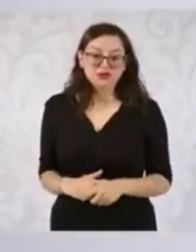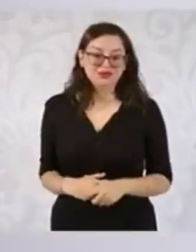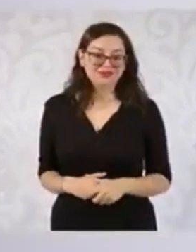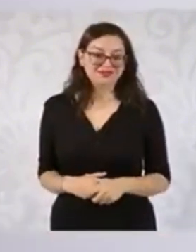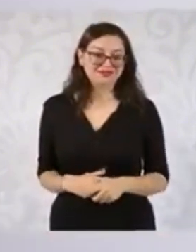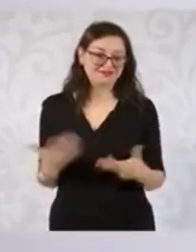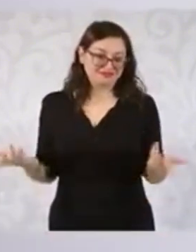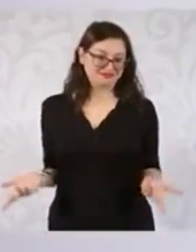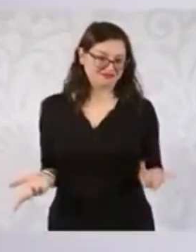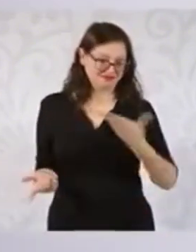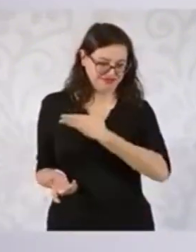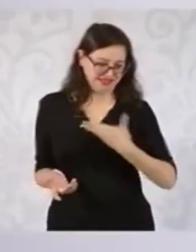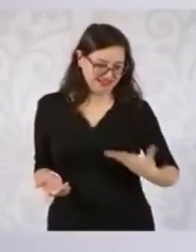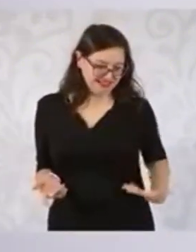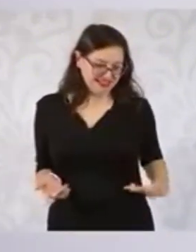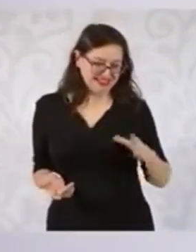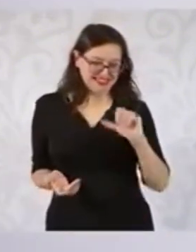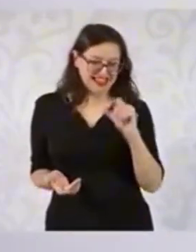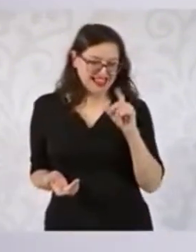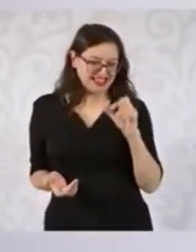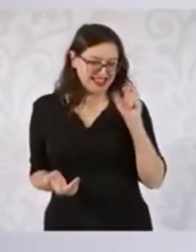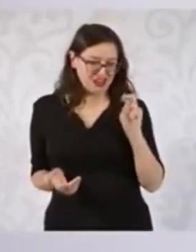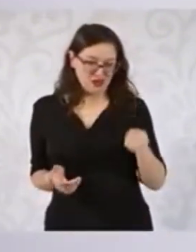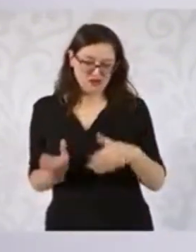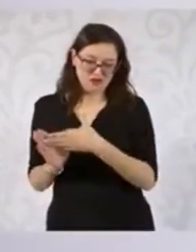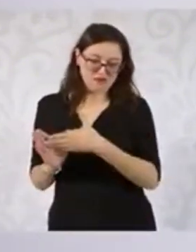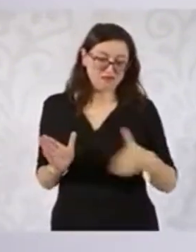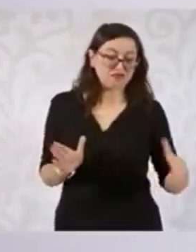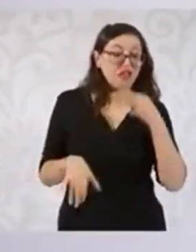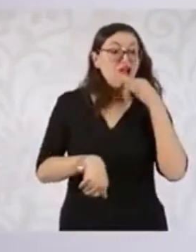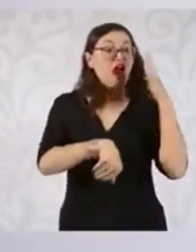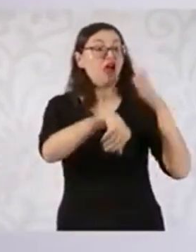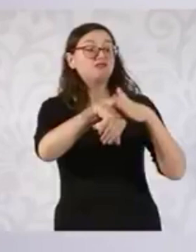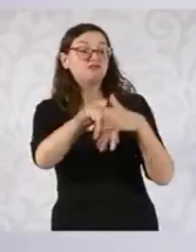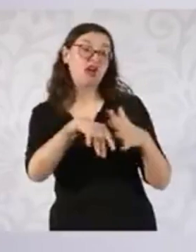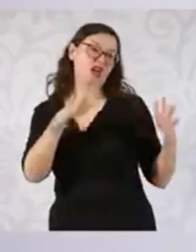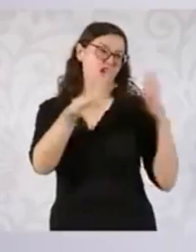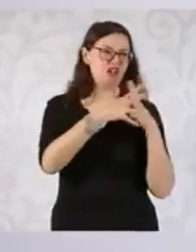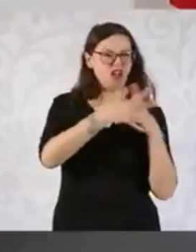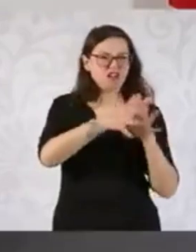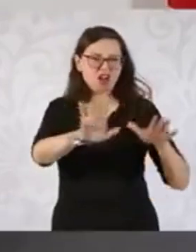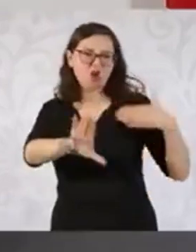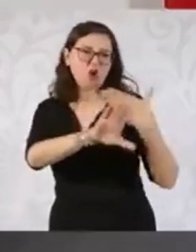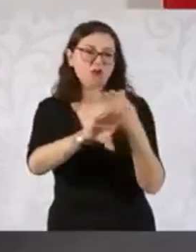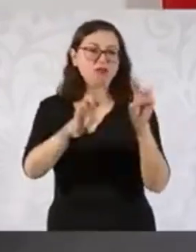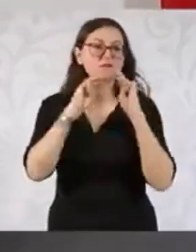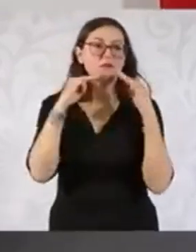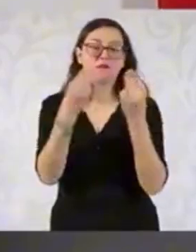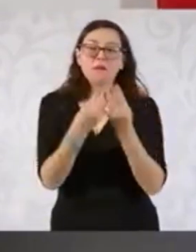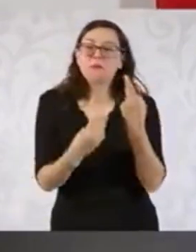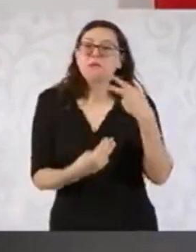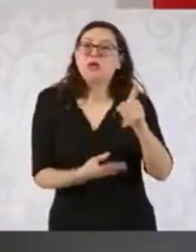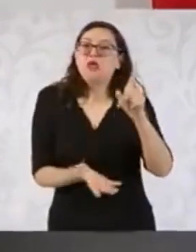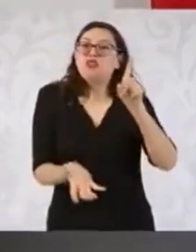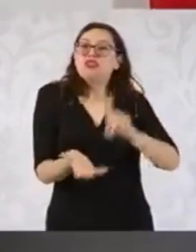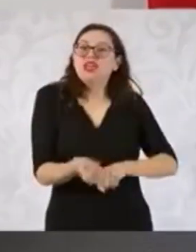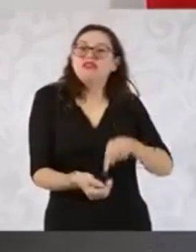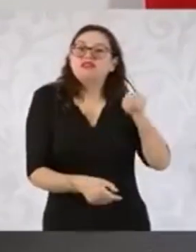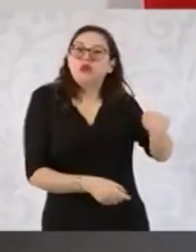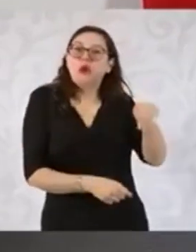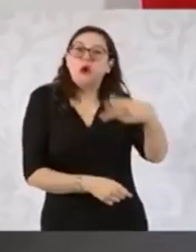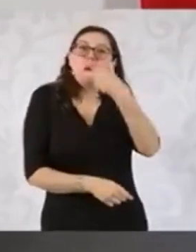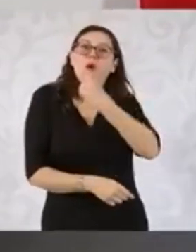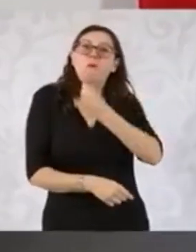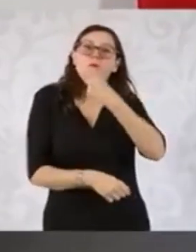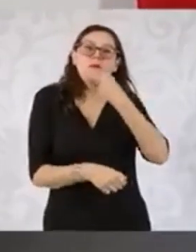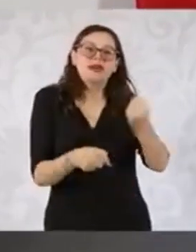cargo de un personaje que hoy se sabe que estaba vinculado con el narcotráfico. Ese es el tema